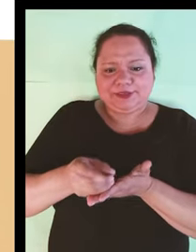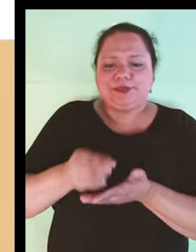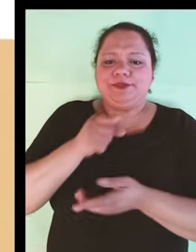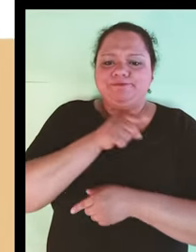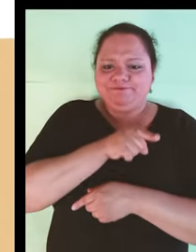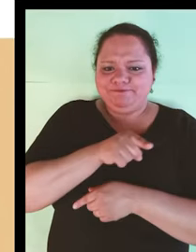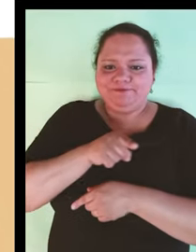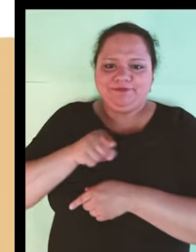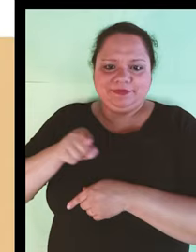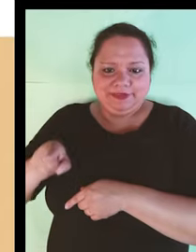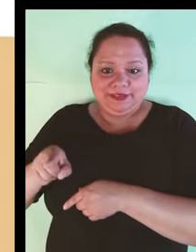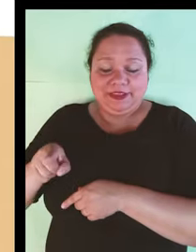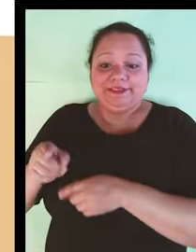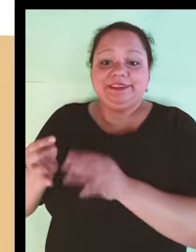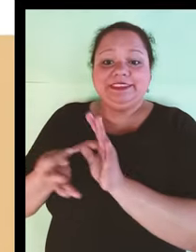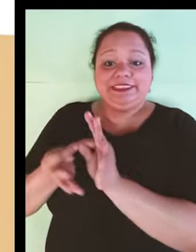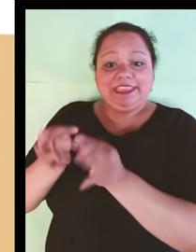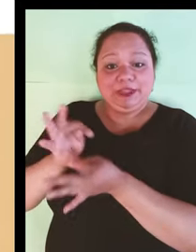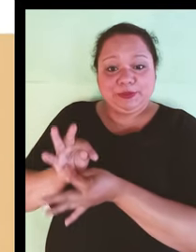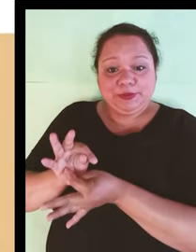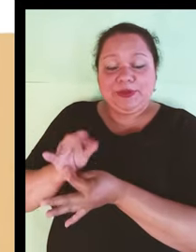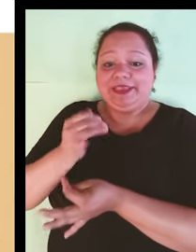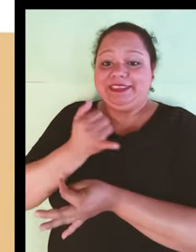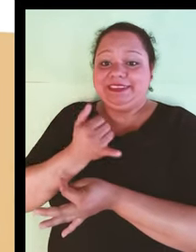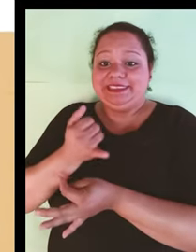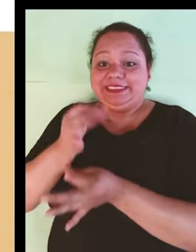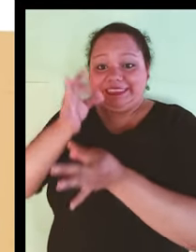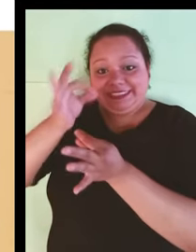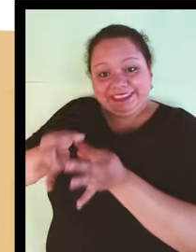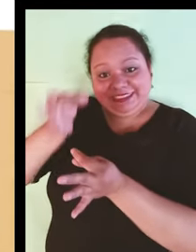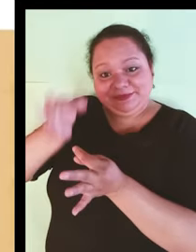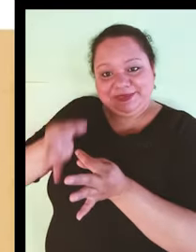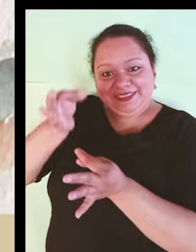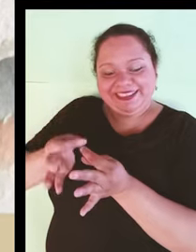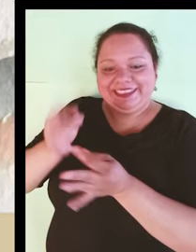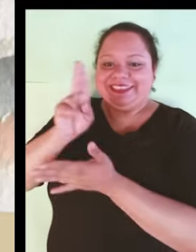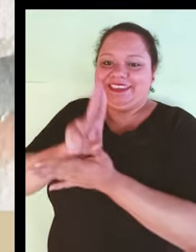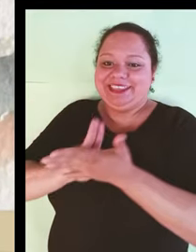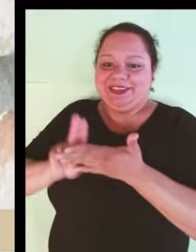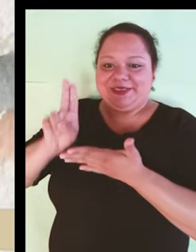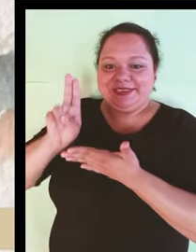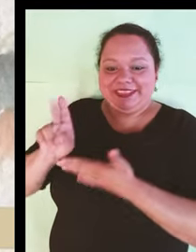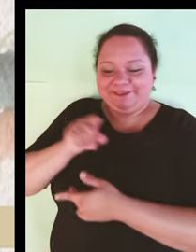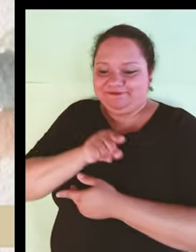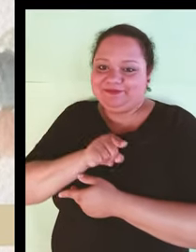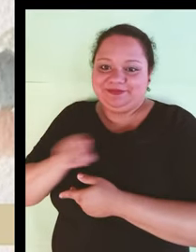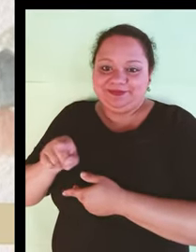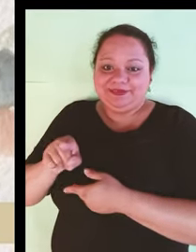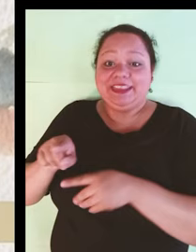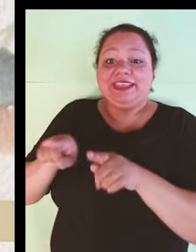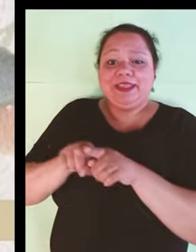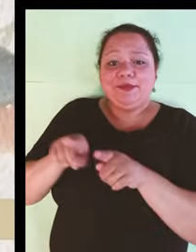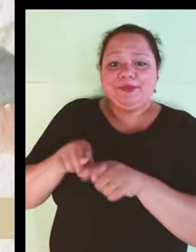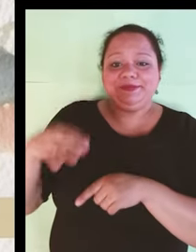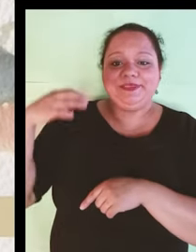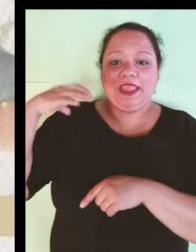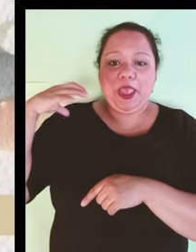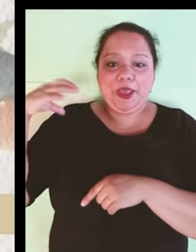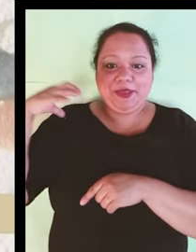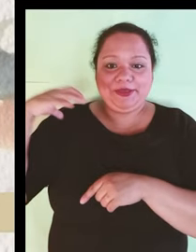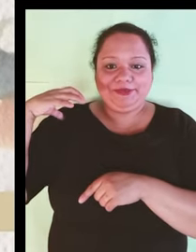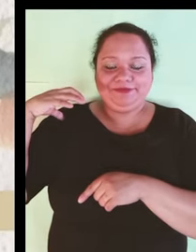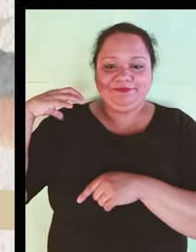traducción e interpretación en la Universidad de Granada. Jefe de redacción de